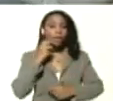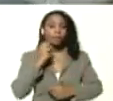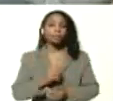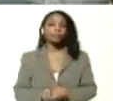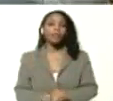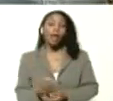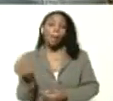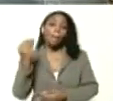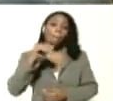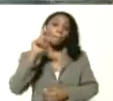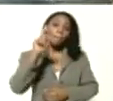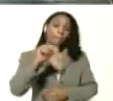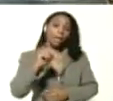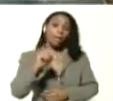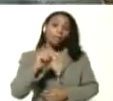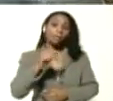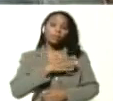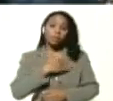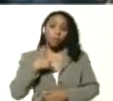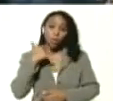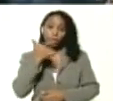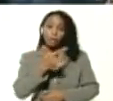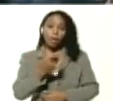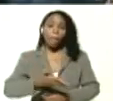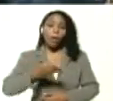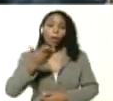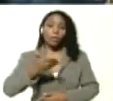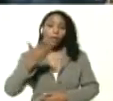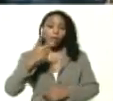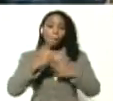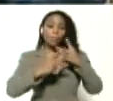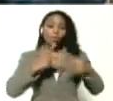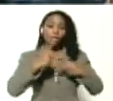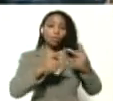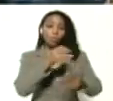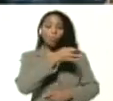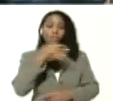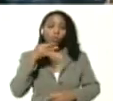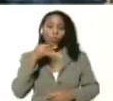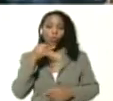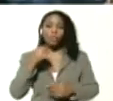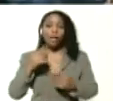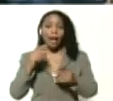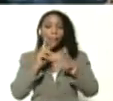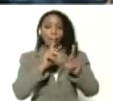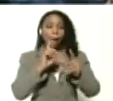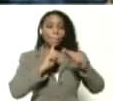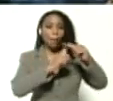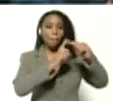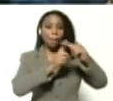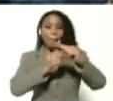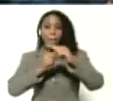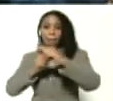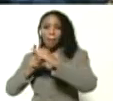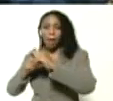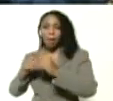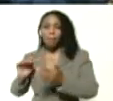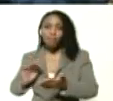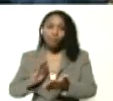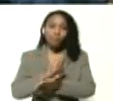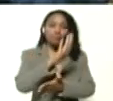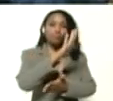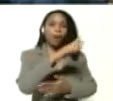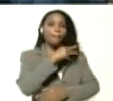además también quiero resaltar que es importante el proceso extraordinario de plan de captación que está impulsando la misión Sucre